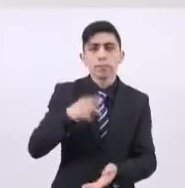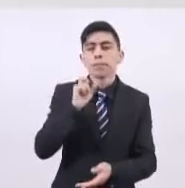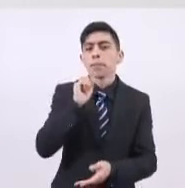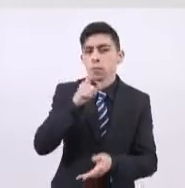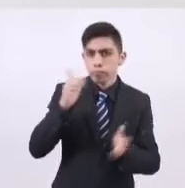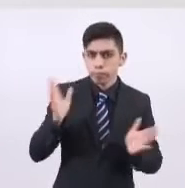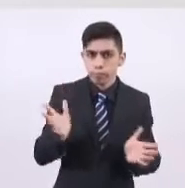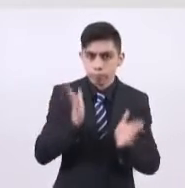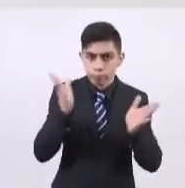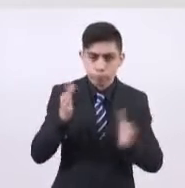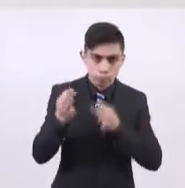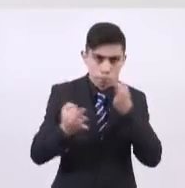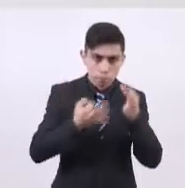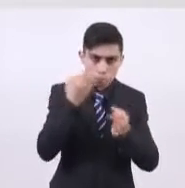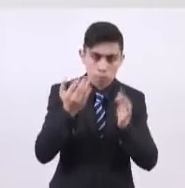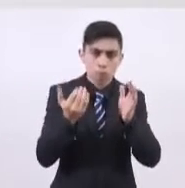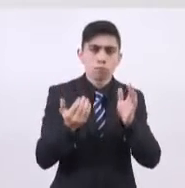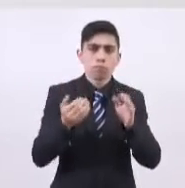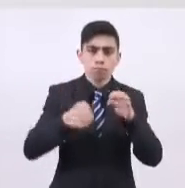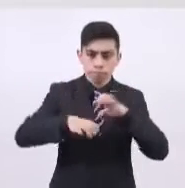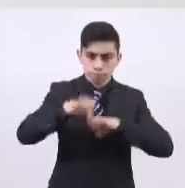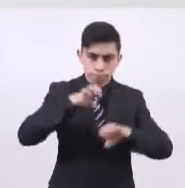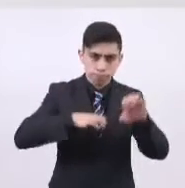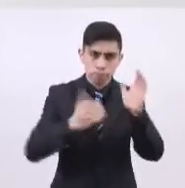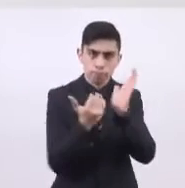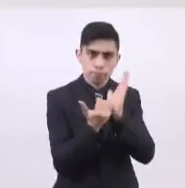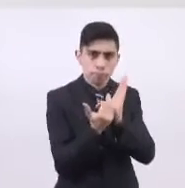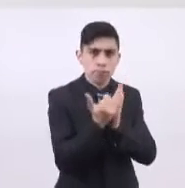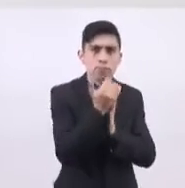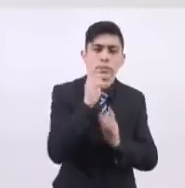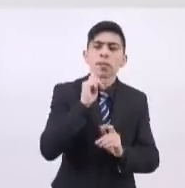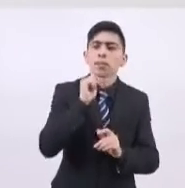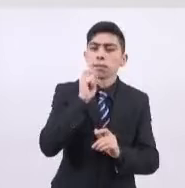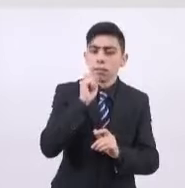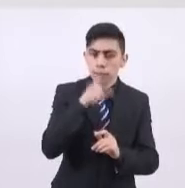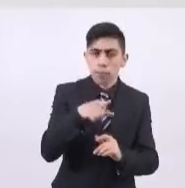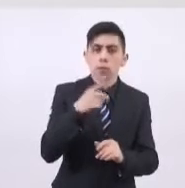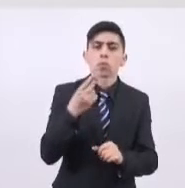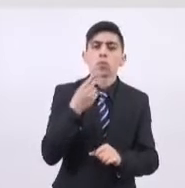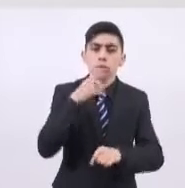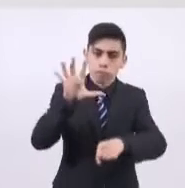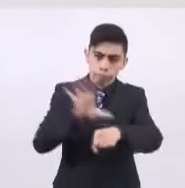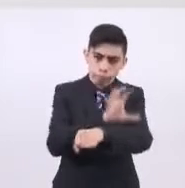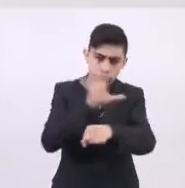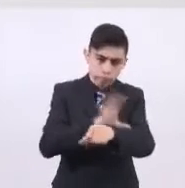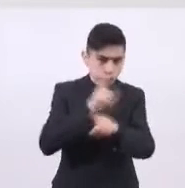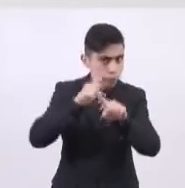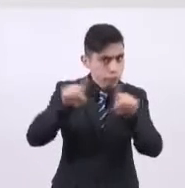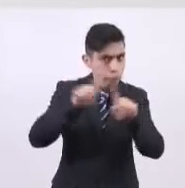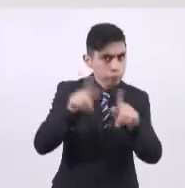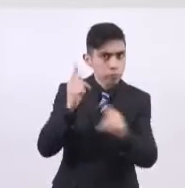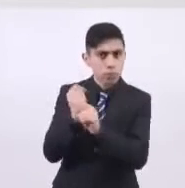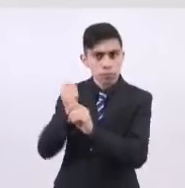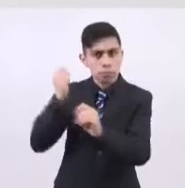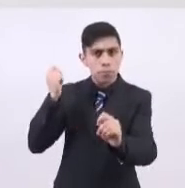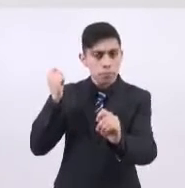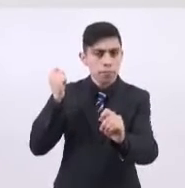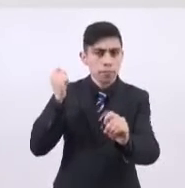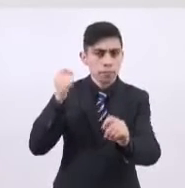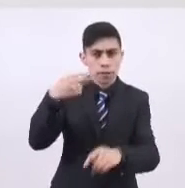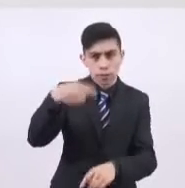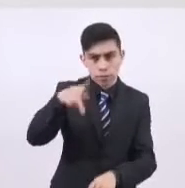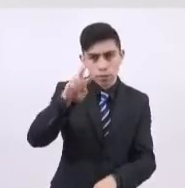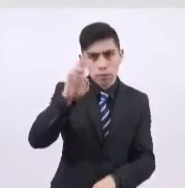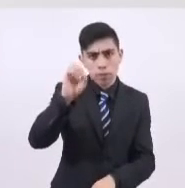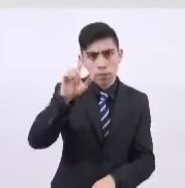impulsó el resurgimiento de la empresa y de la electromovilidad en el transporte público con los distintos trolebuses y la